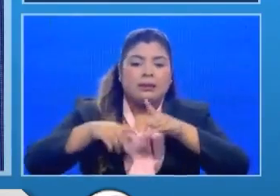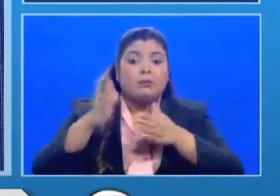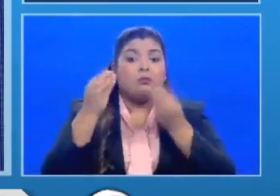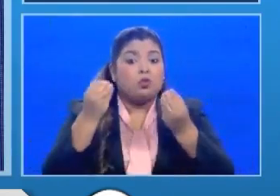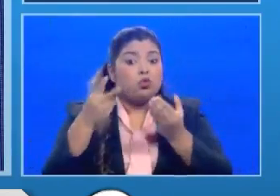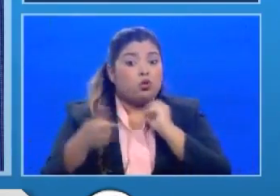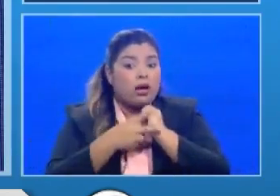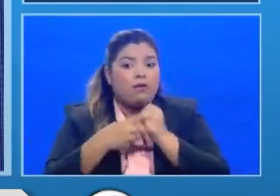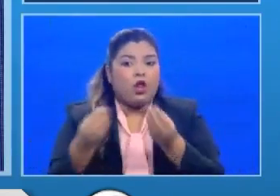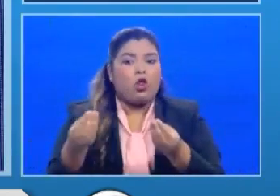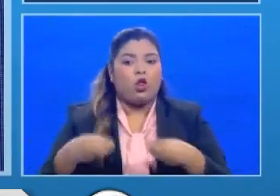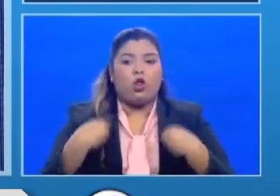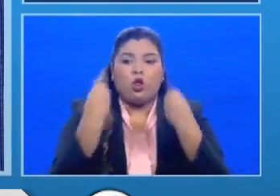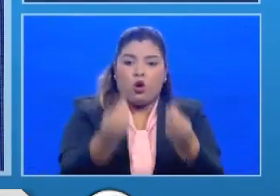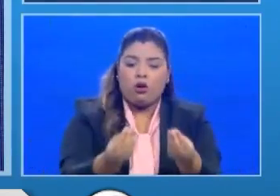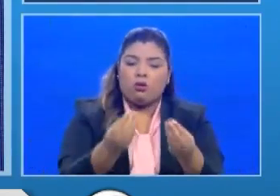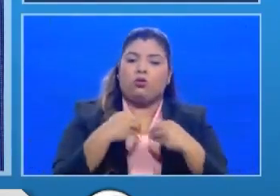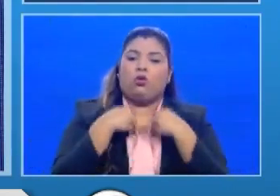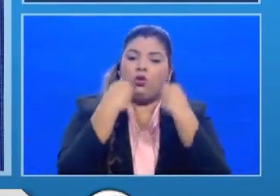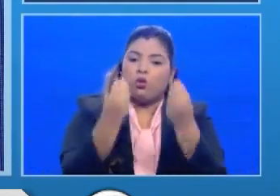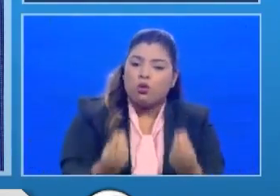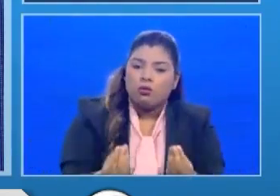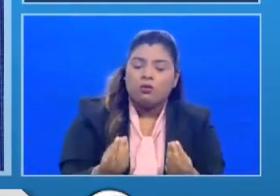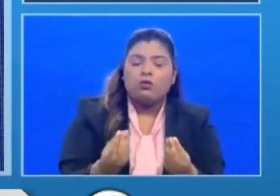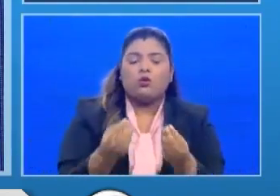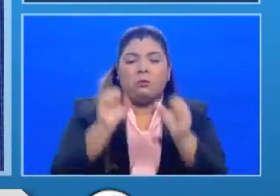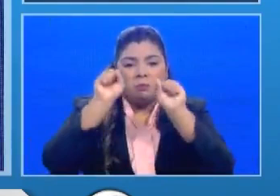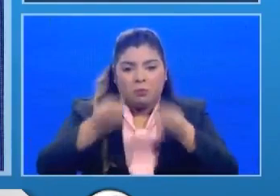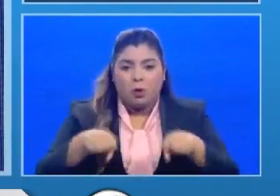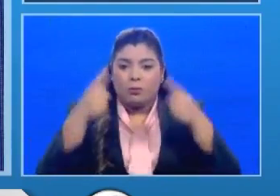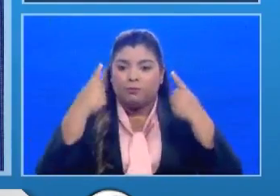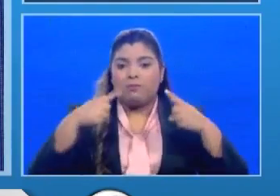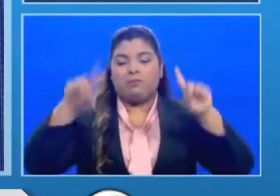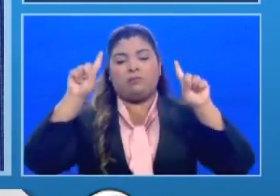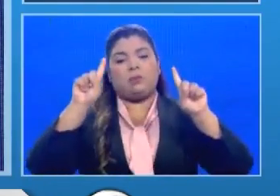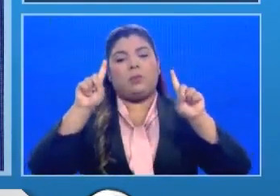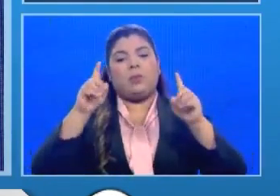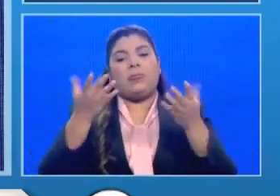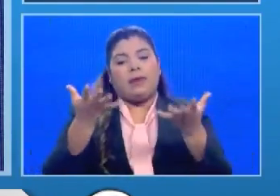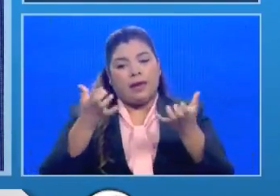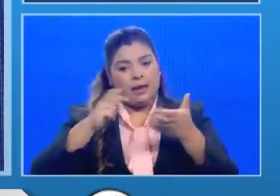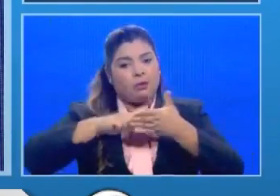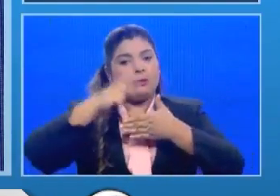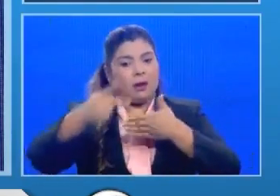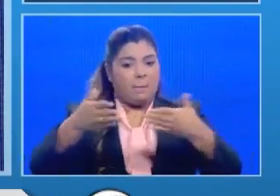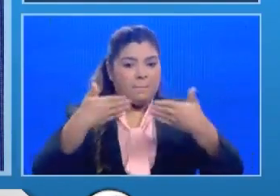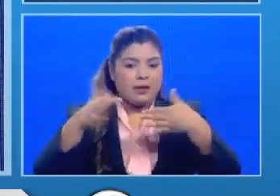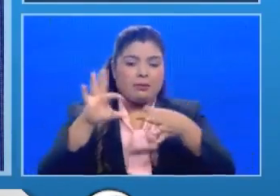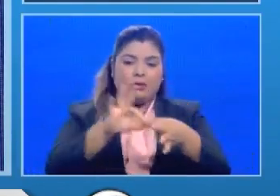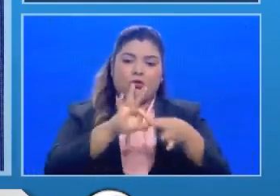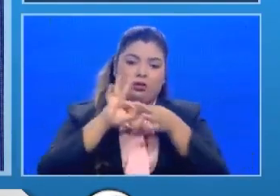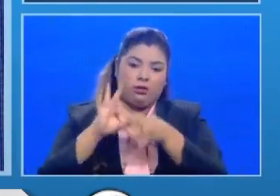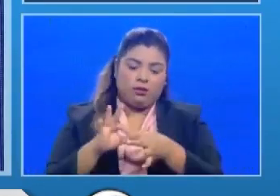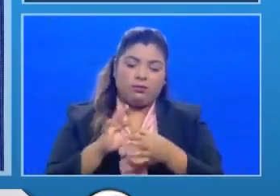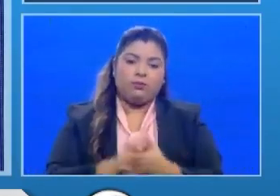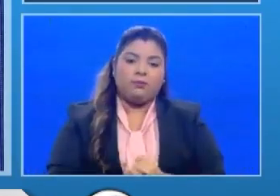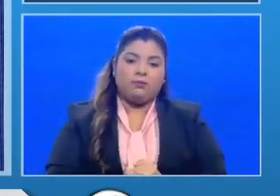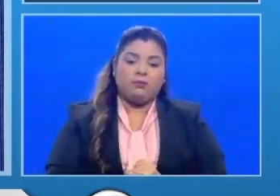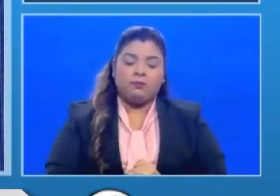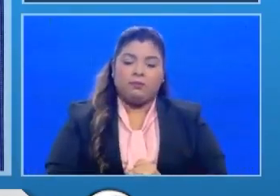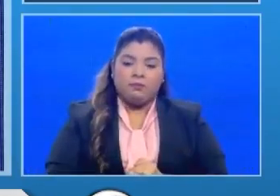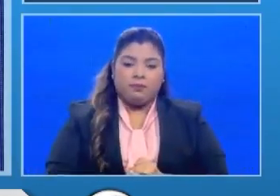donaciones poder lograr el cometido de panamá solidario finalmente